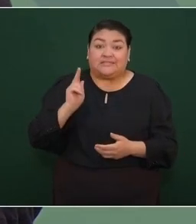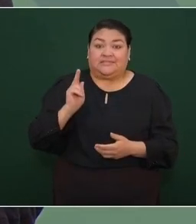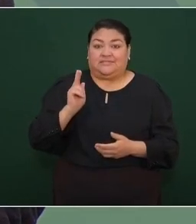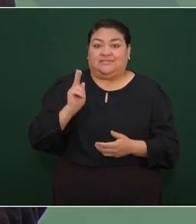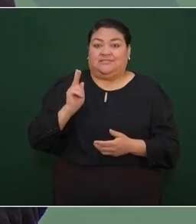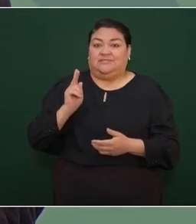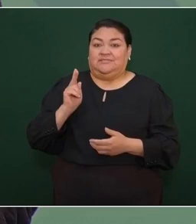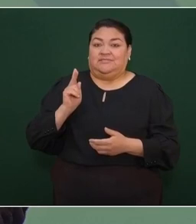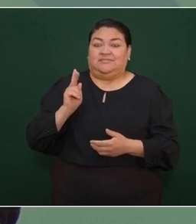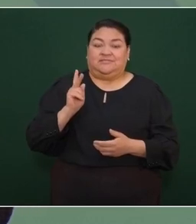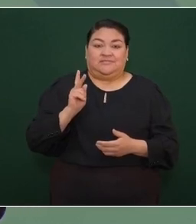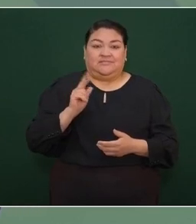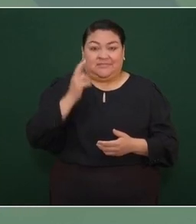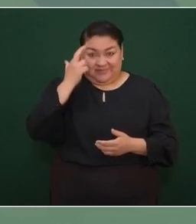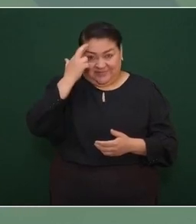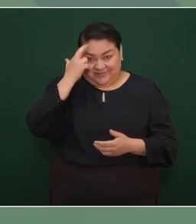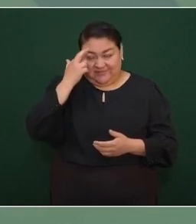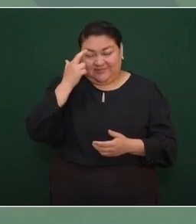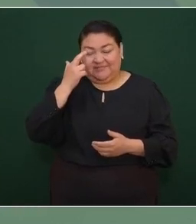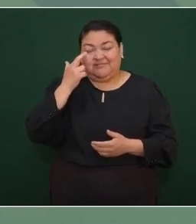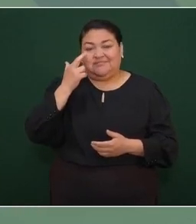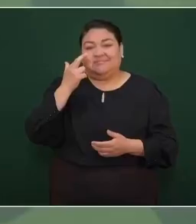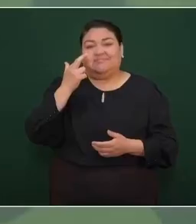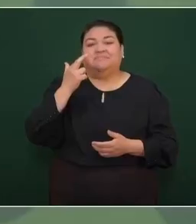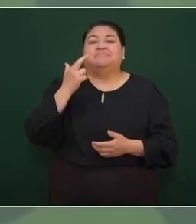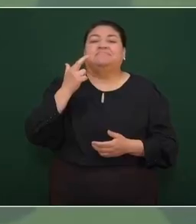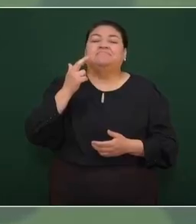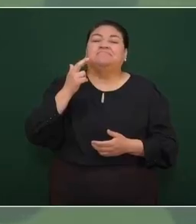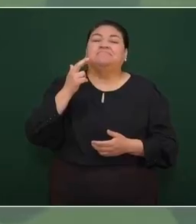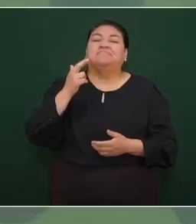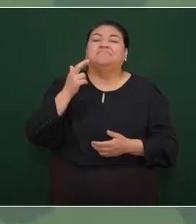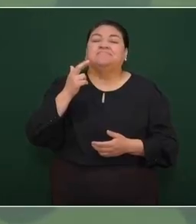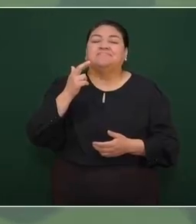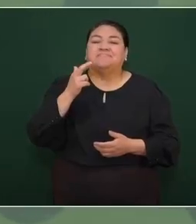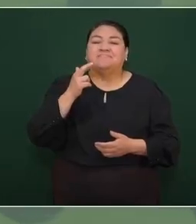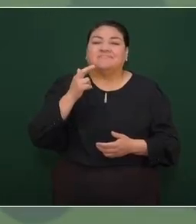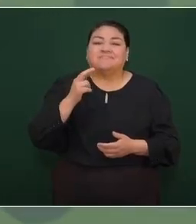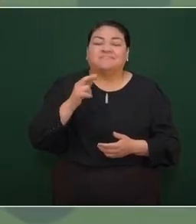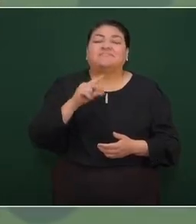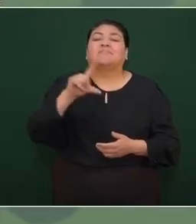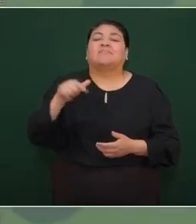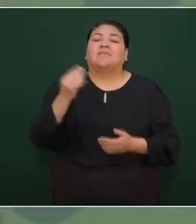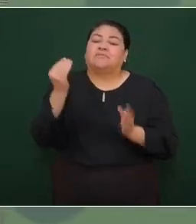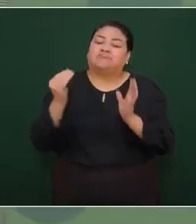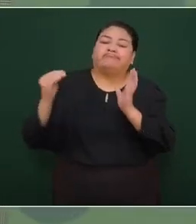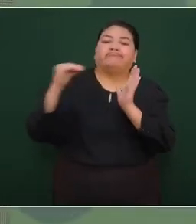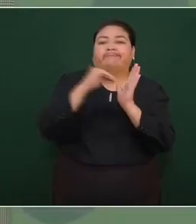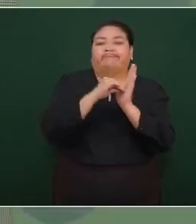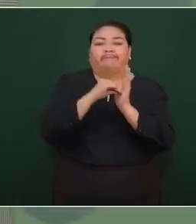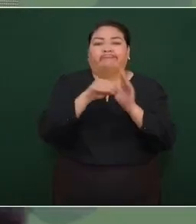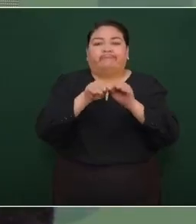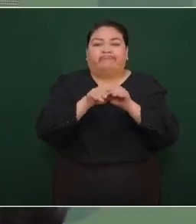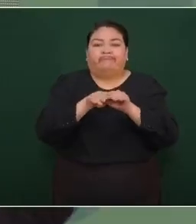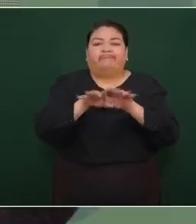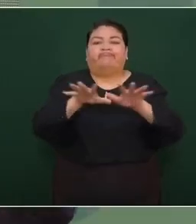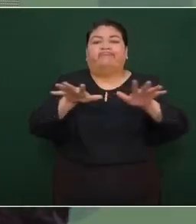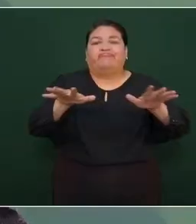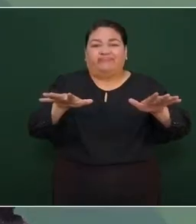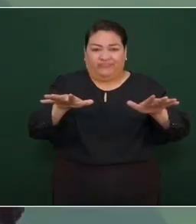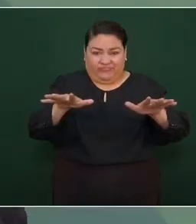se establece de que si